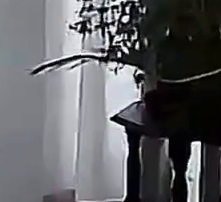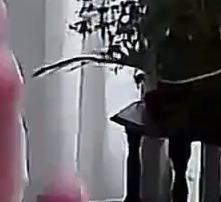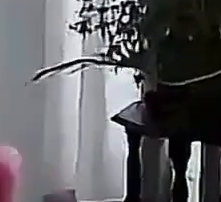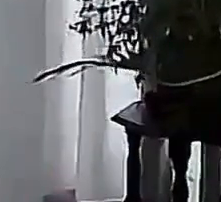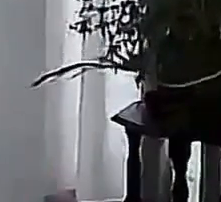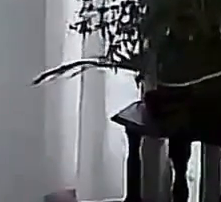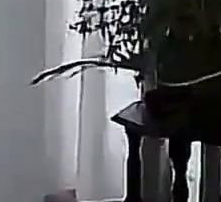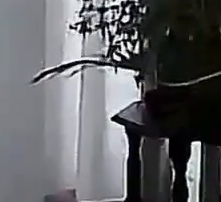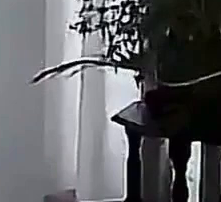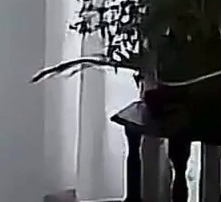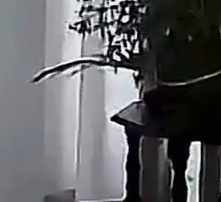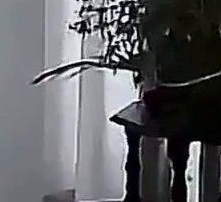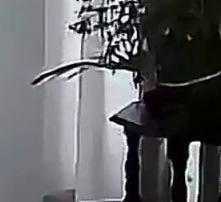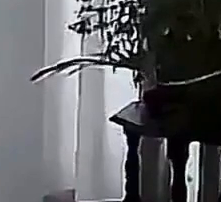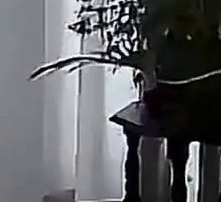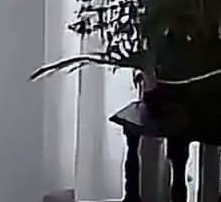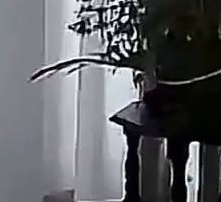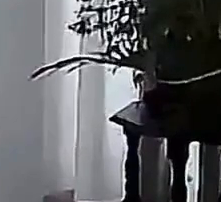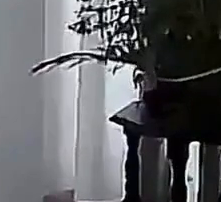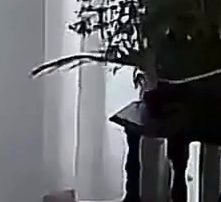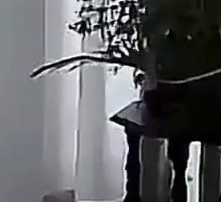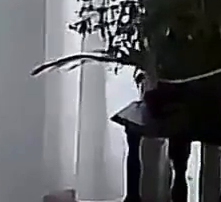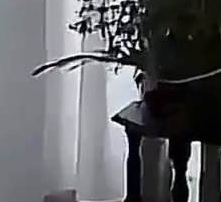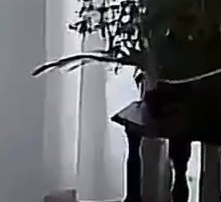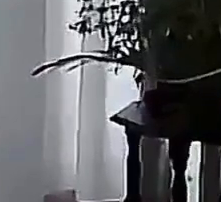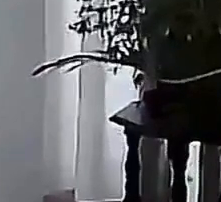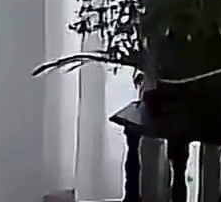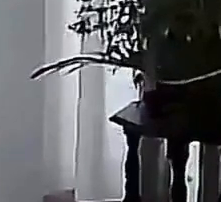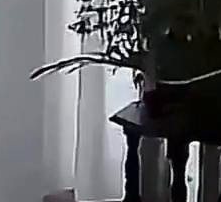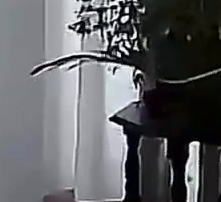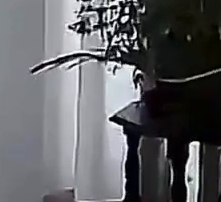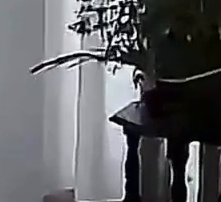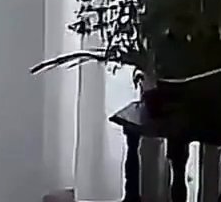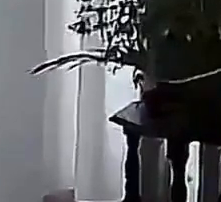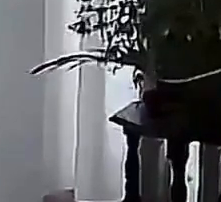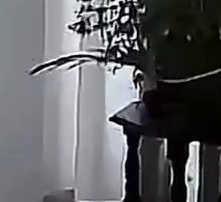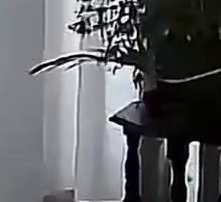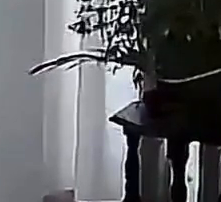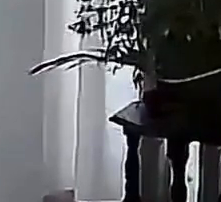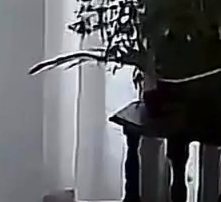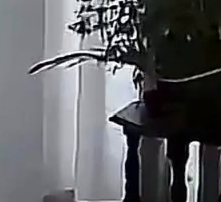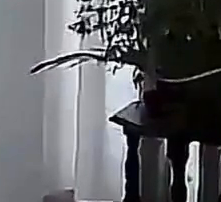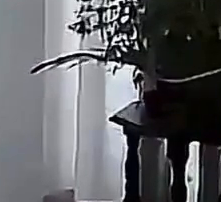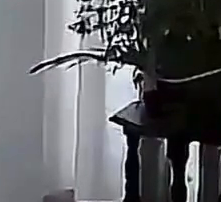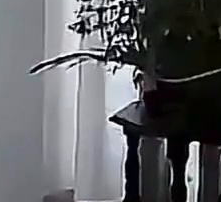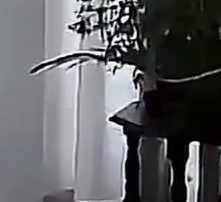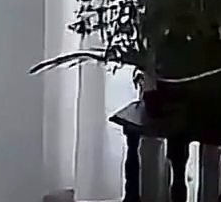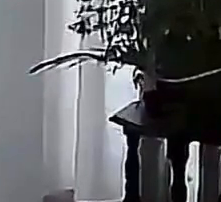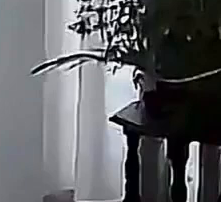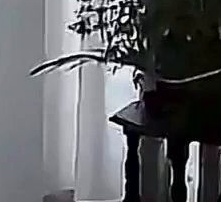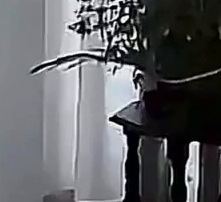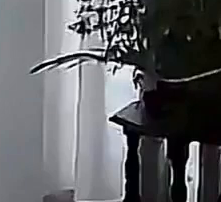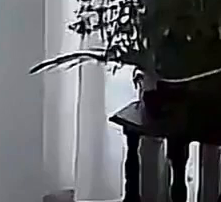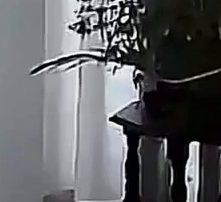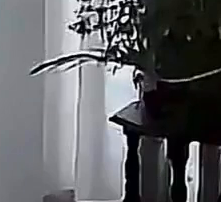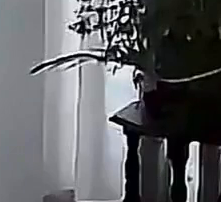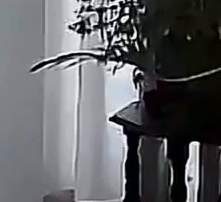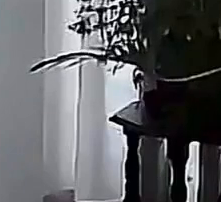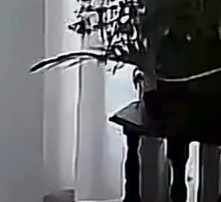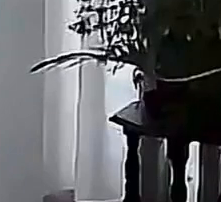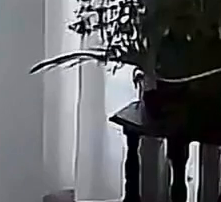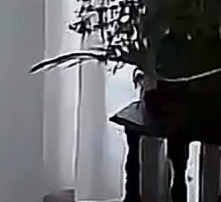un conjunto de temas que tenemos responsabilidades compartidas mismo con la gente que piensa completamente